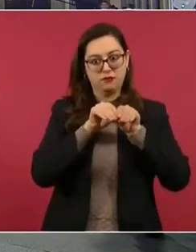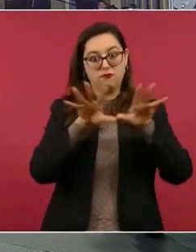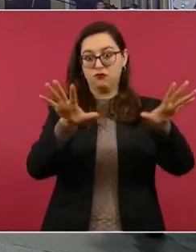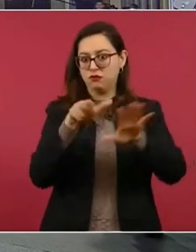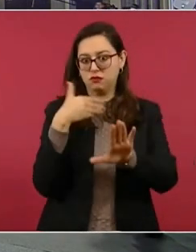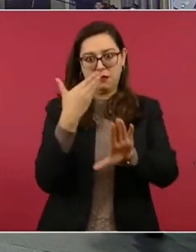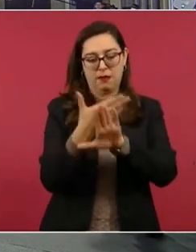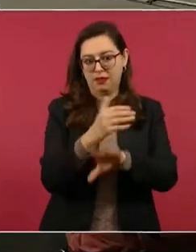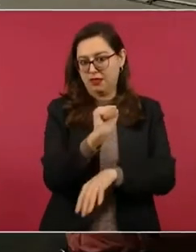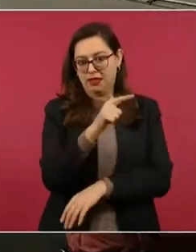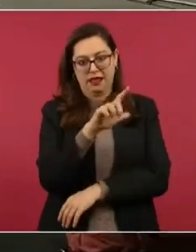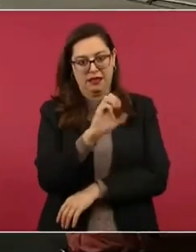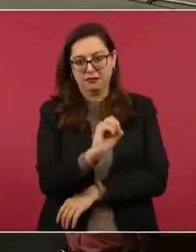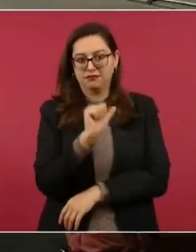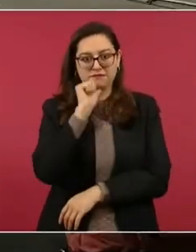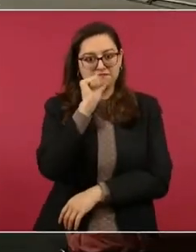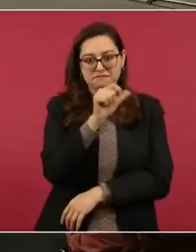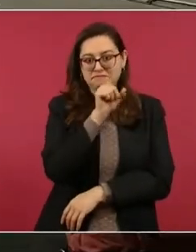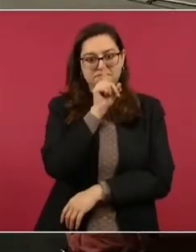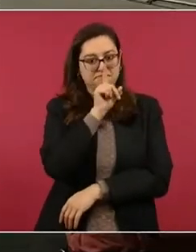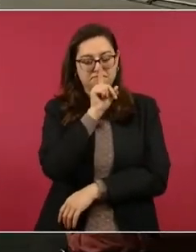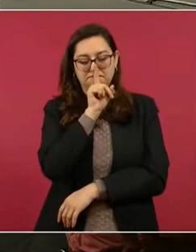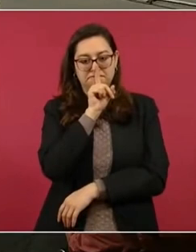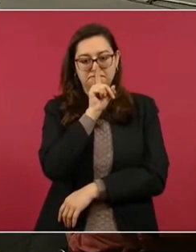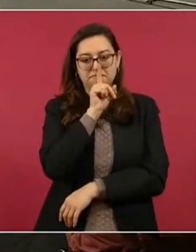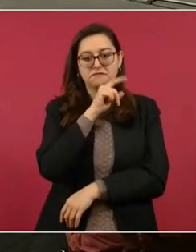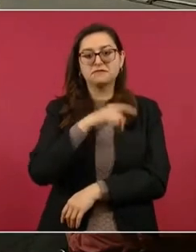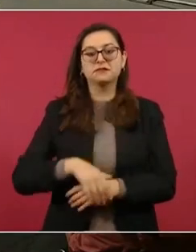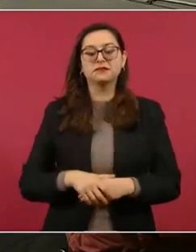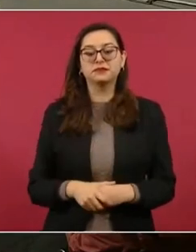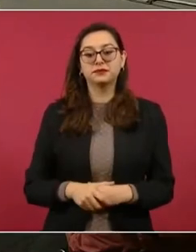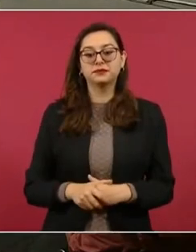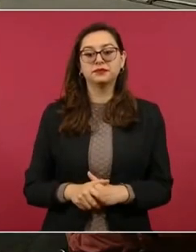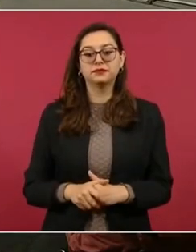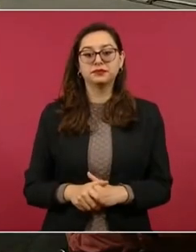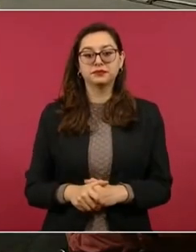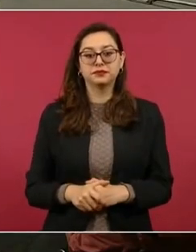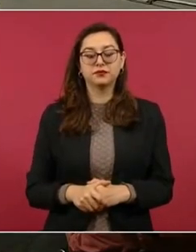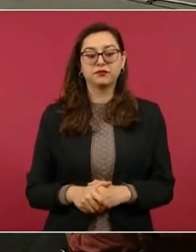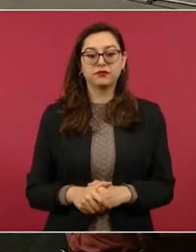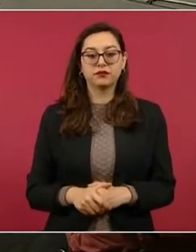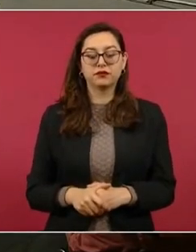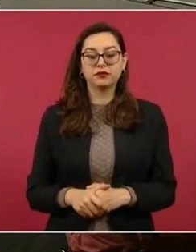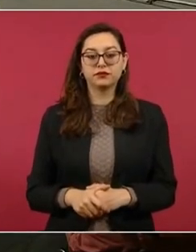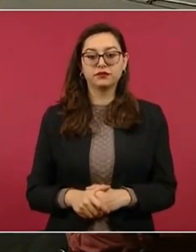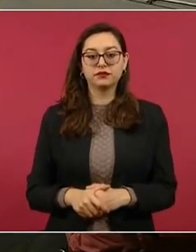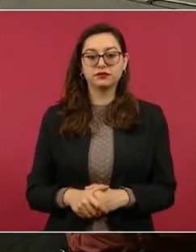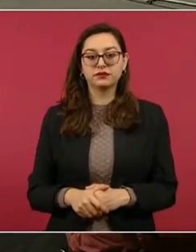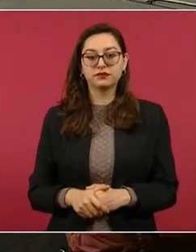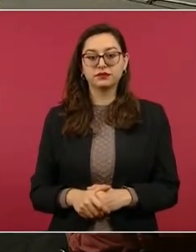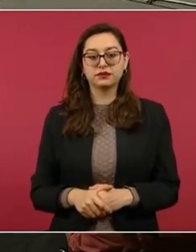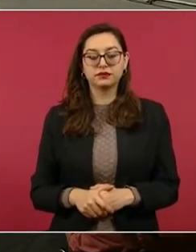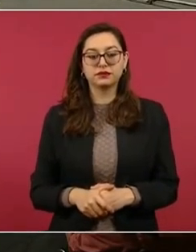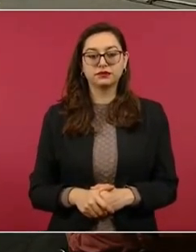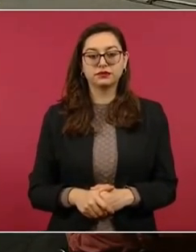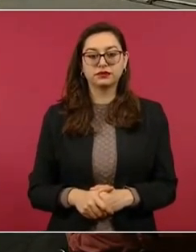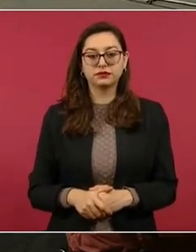esa